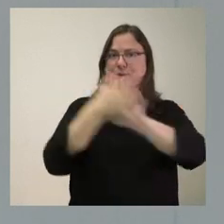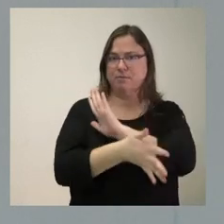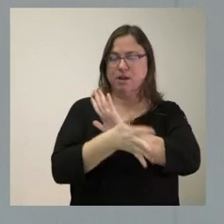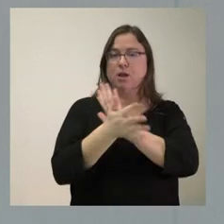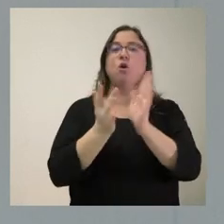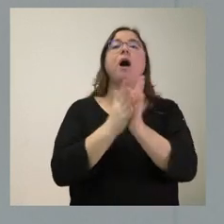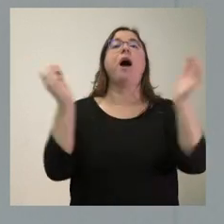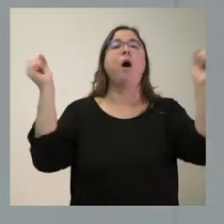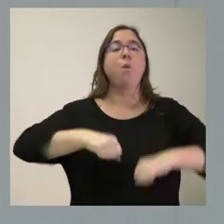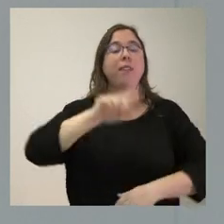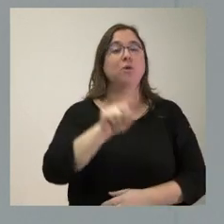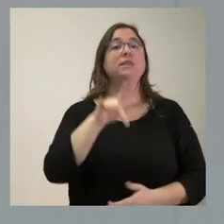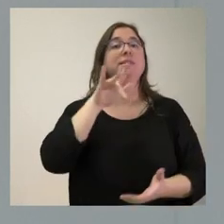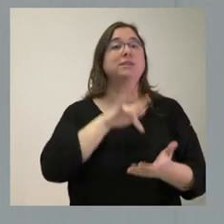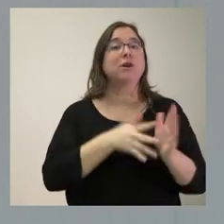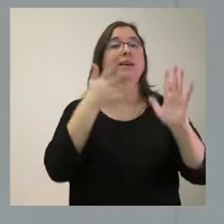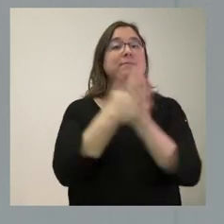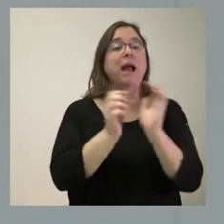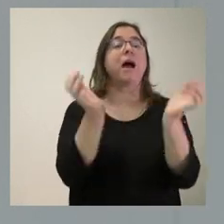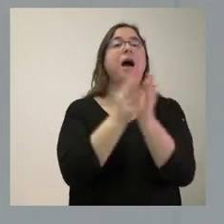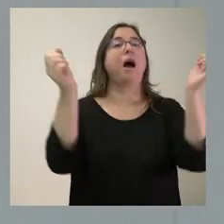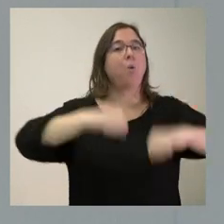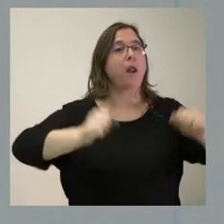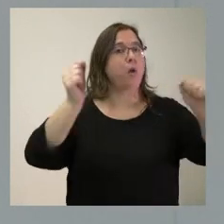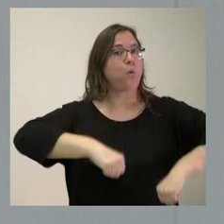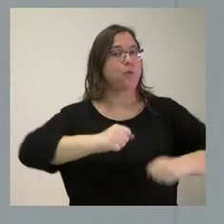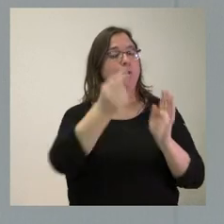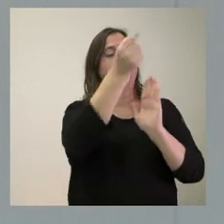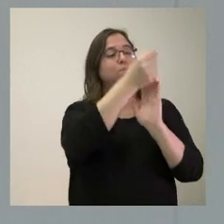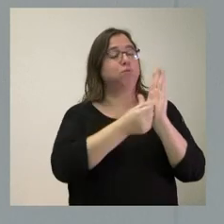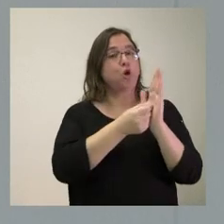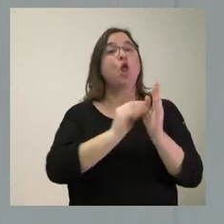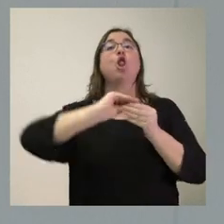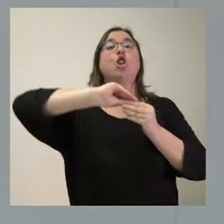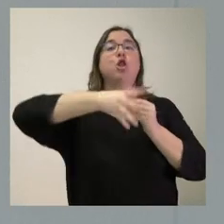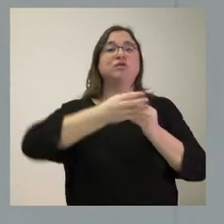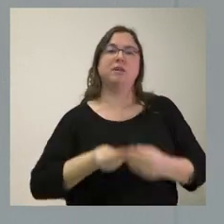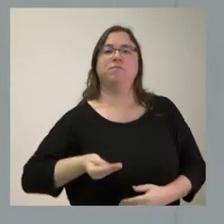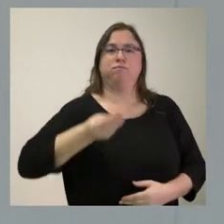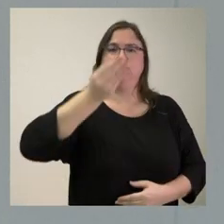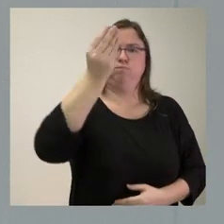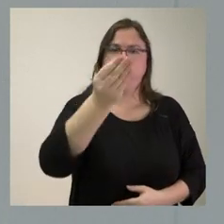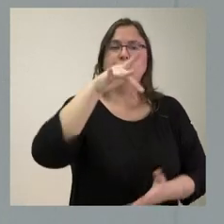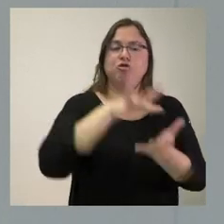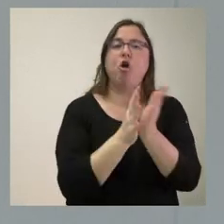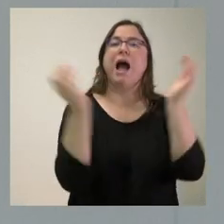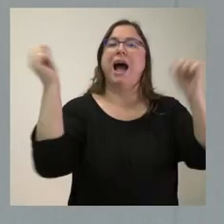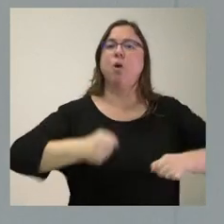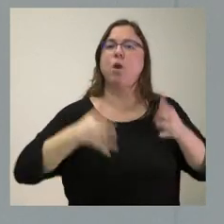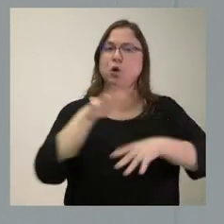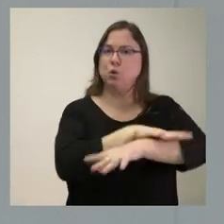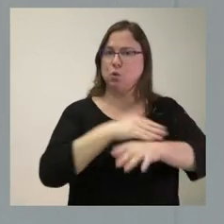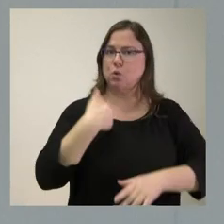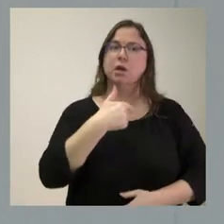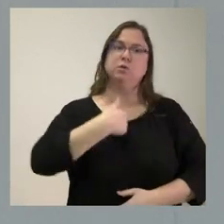Específicamente dimos cuenta de cuáles eran los acuerdos del Consejo de Gobierno. Se entregó un dosier específico de los acuerdos del Consejo de Gobierno. Yo mismo